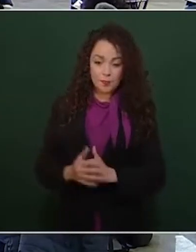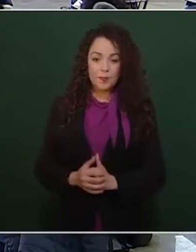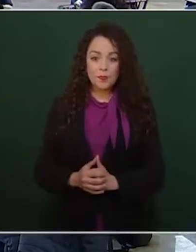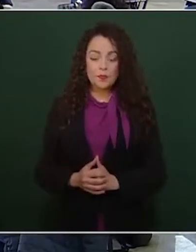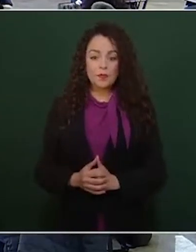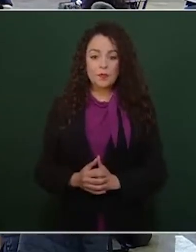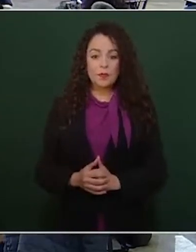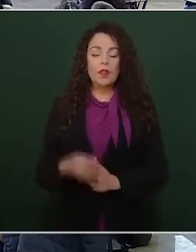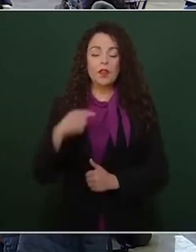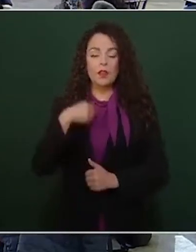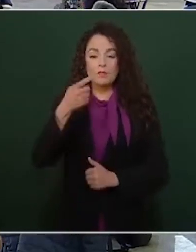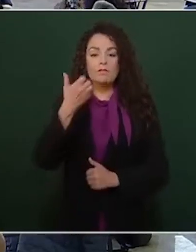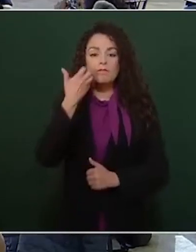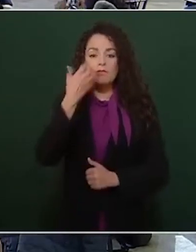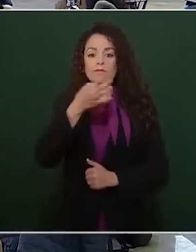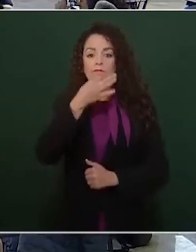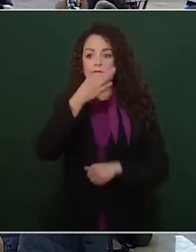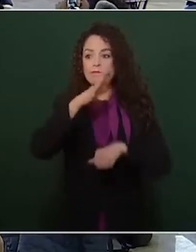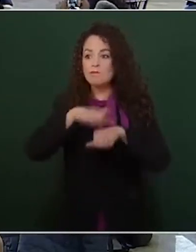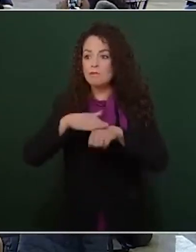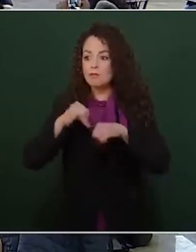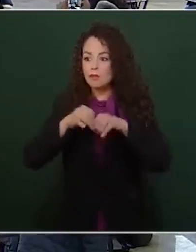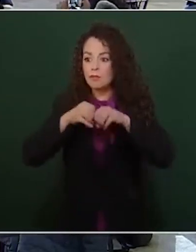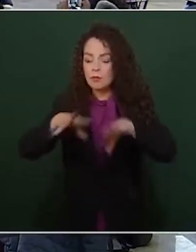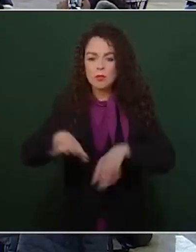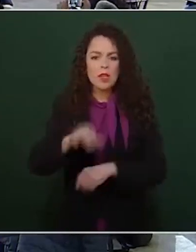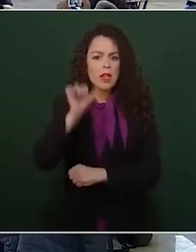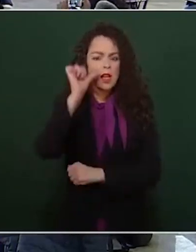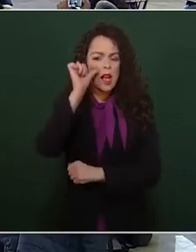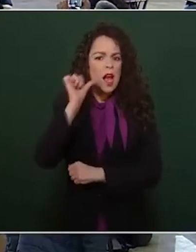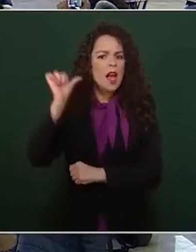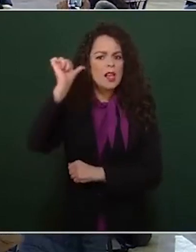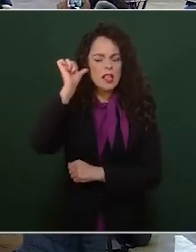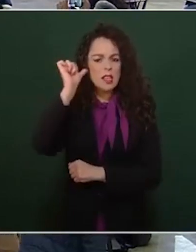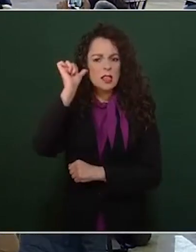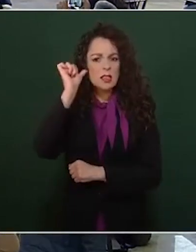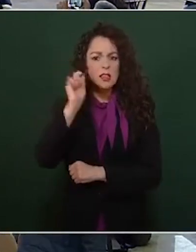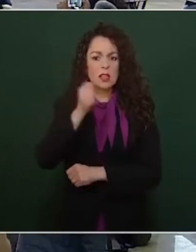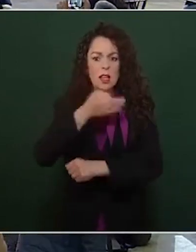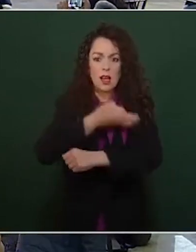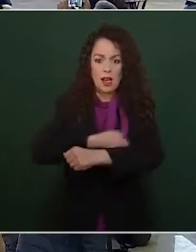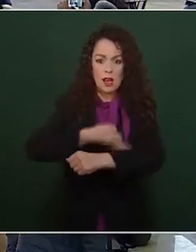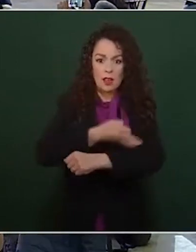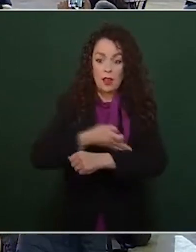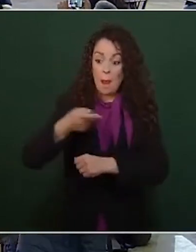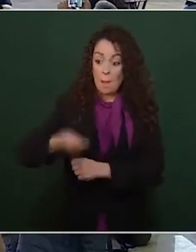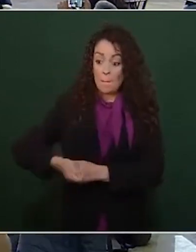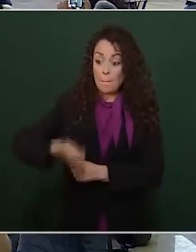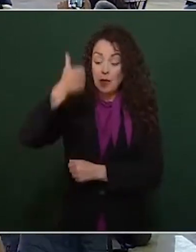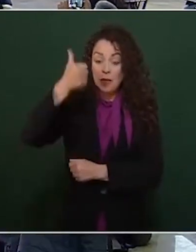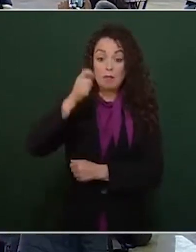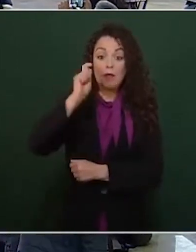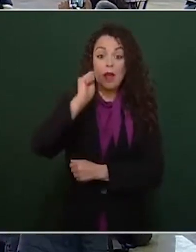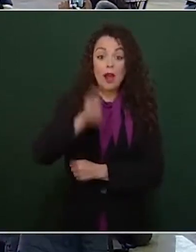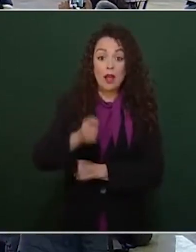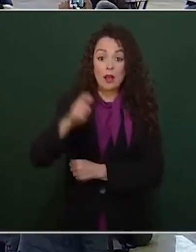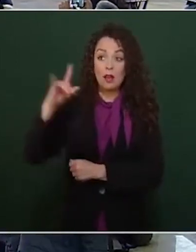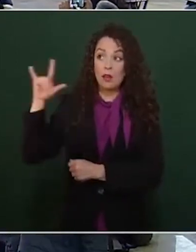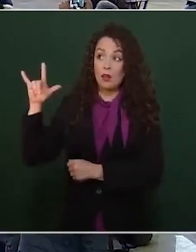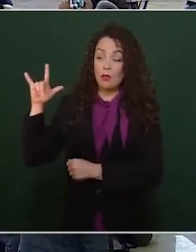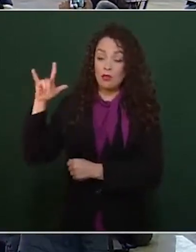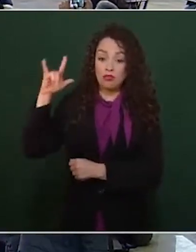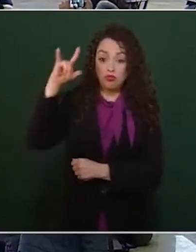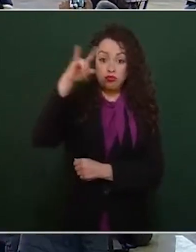Bien, para informar que el día de ayer por la tarde tuvimos la primera operación de llegada aquí de